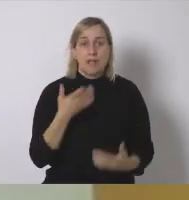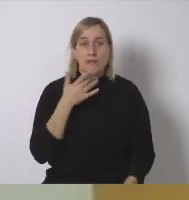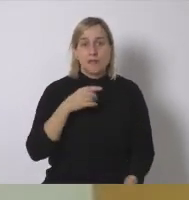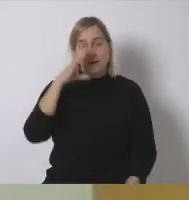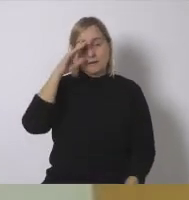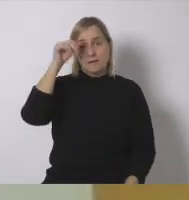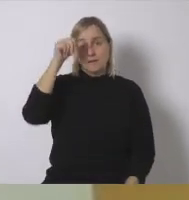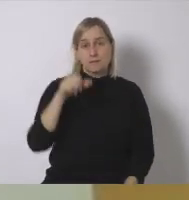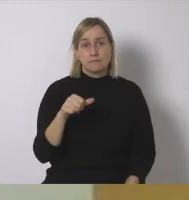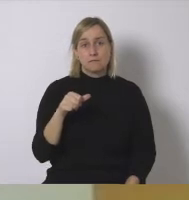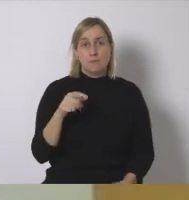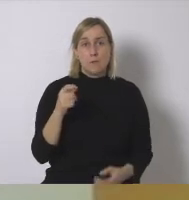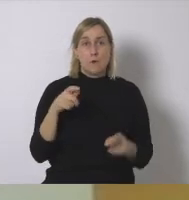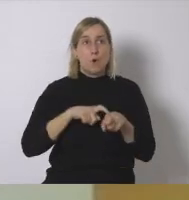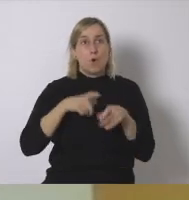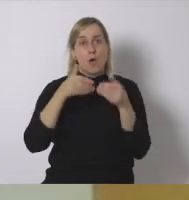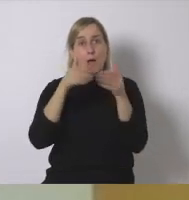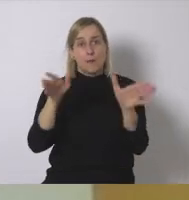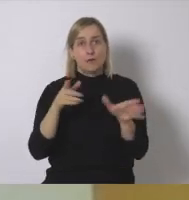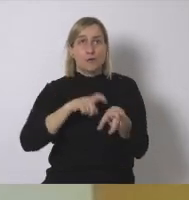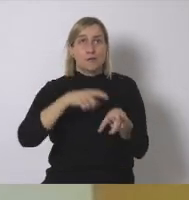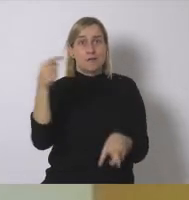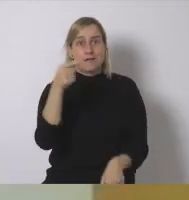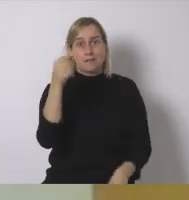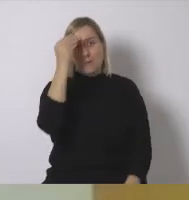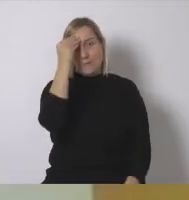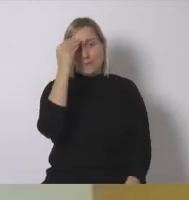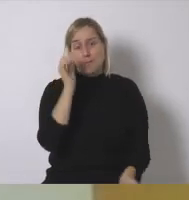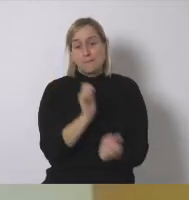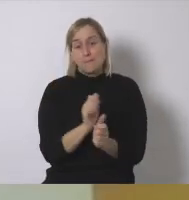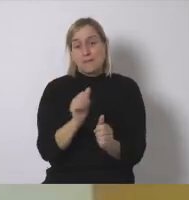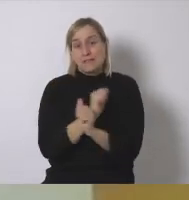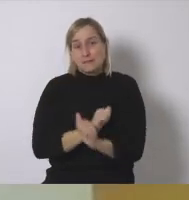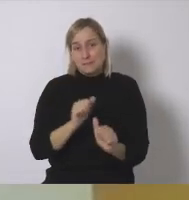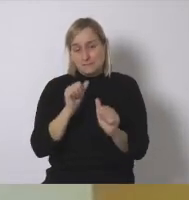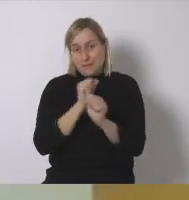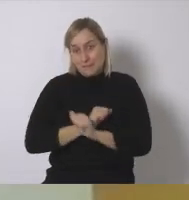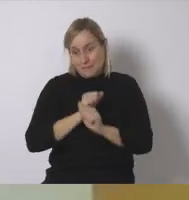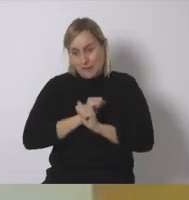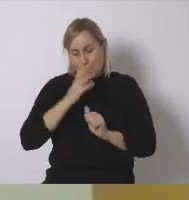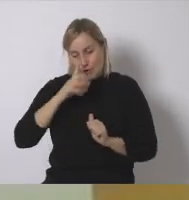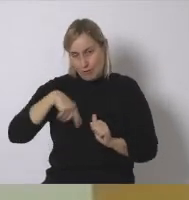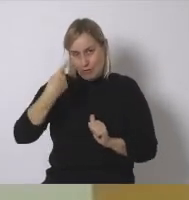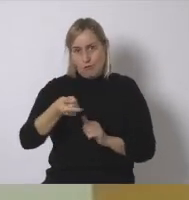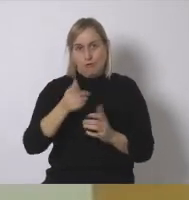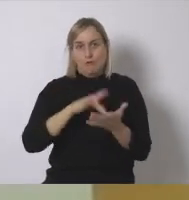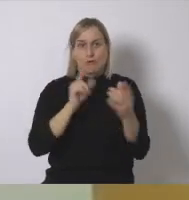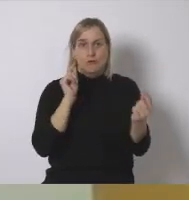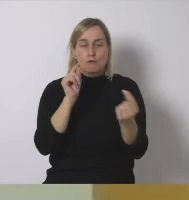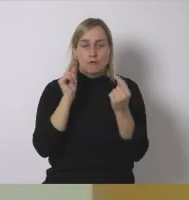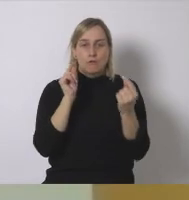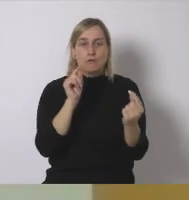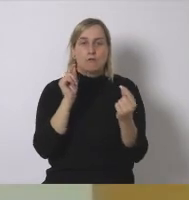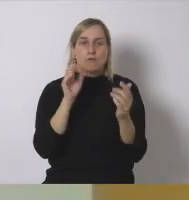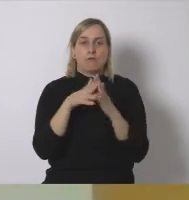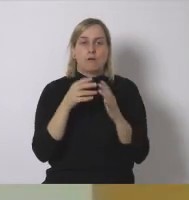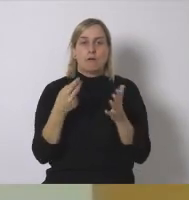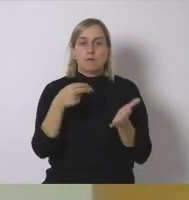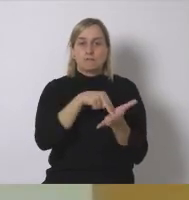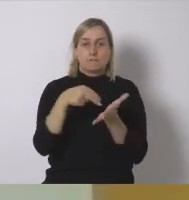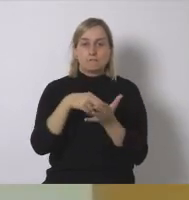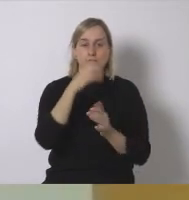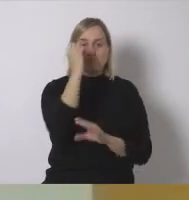nos ha quedado todo abierto y en negativo pero espero que en el momento de debate y con el resto de ponencia de las compañeras